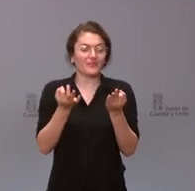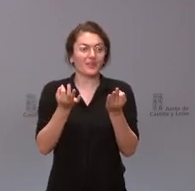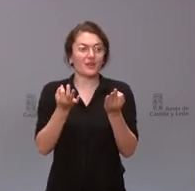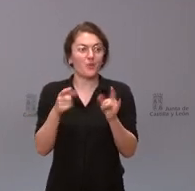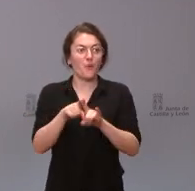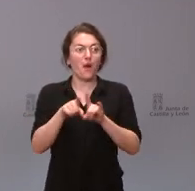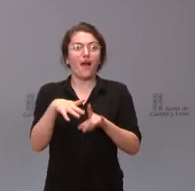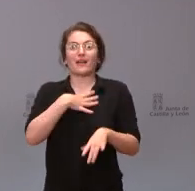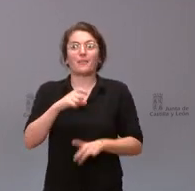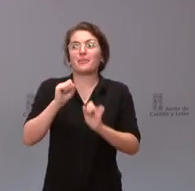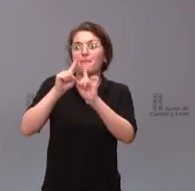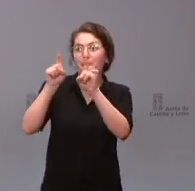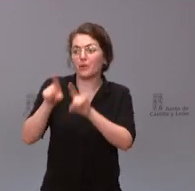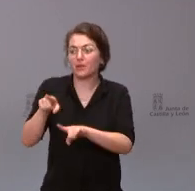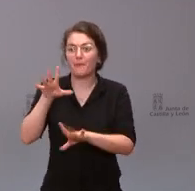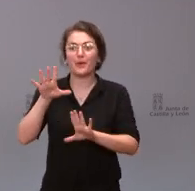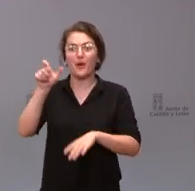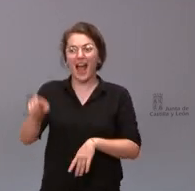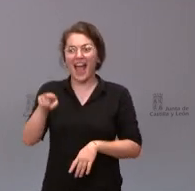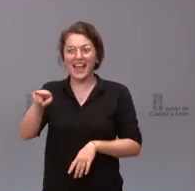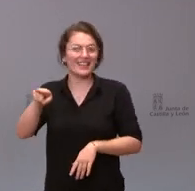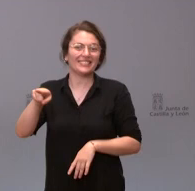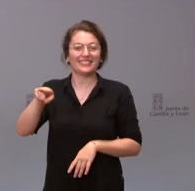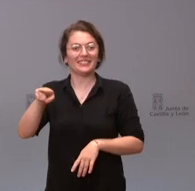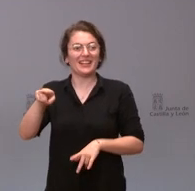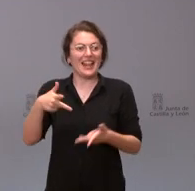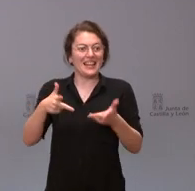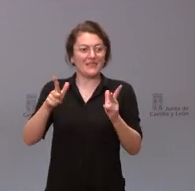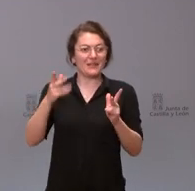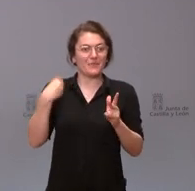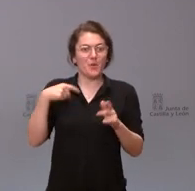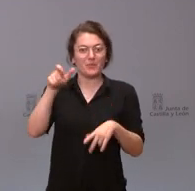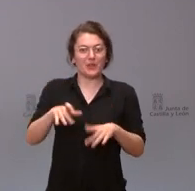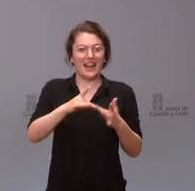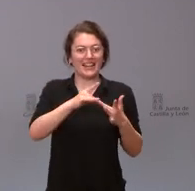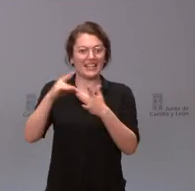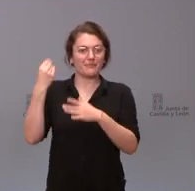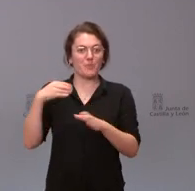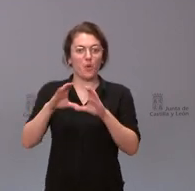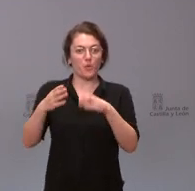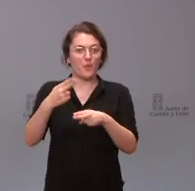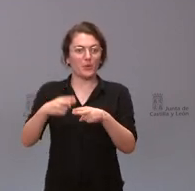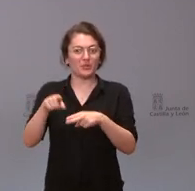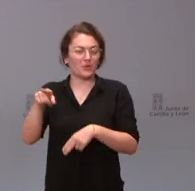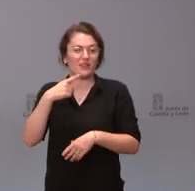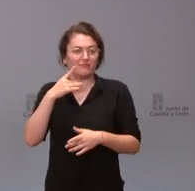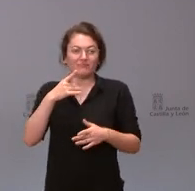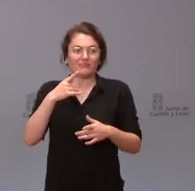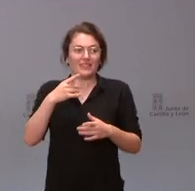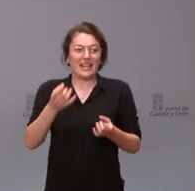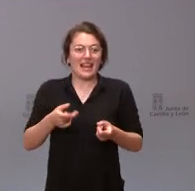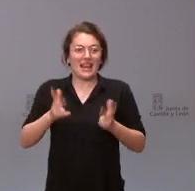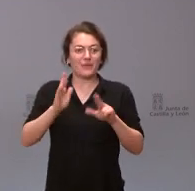preguntar pero él es libre también como líder de un partido político de manifestar siempre la opinión de su partido político y